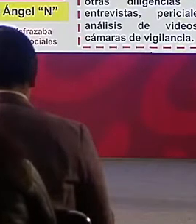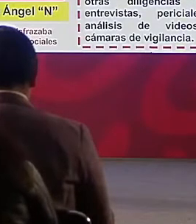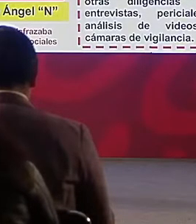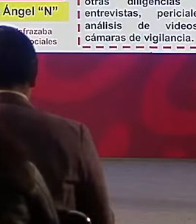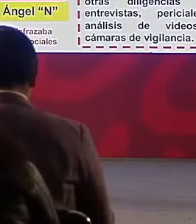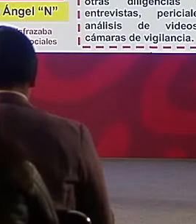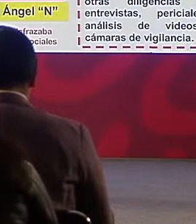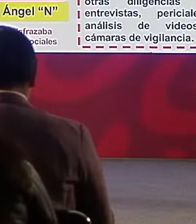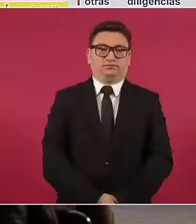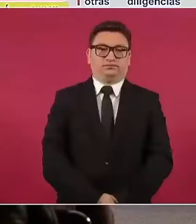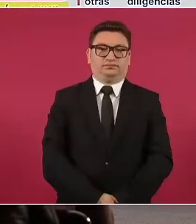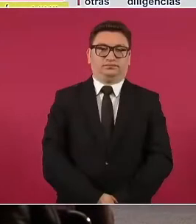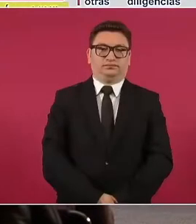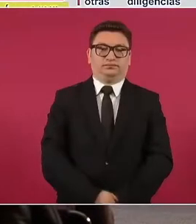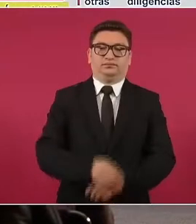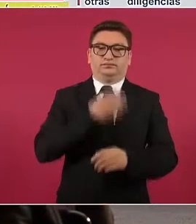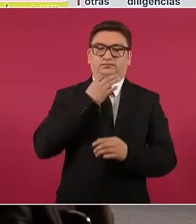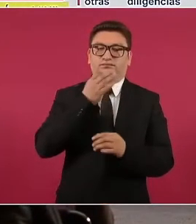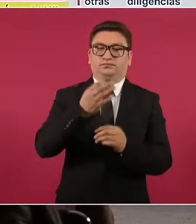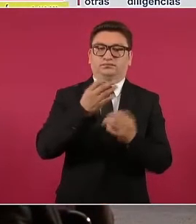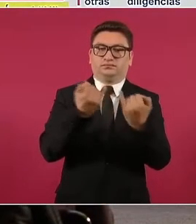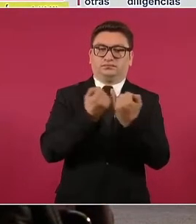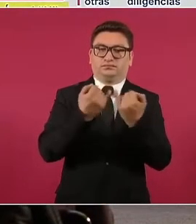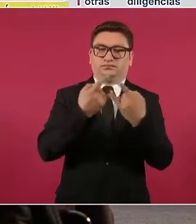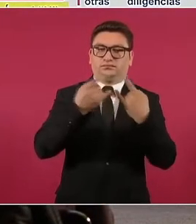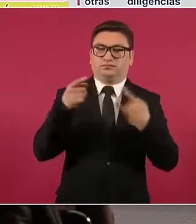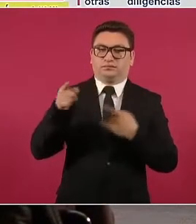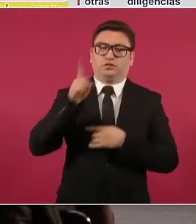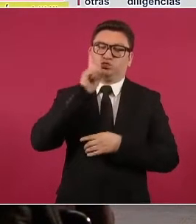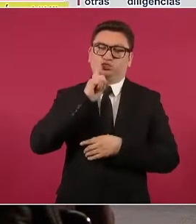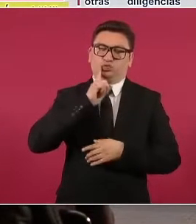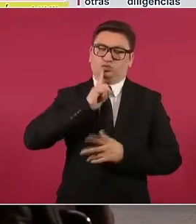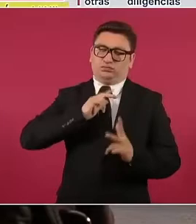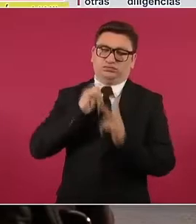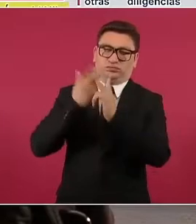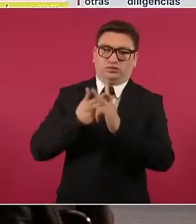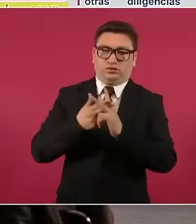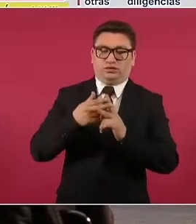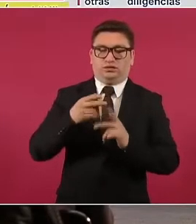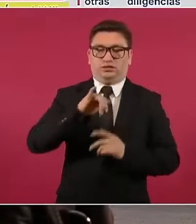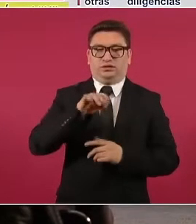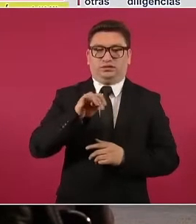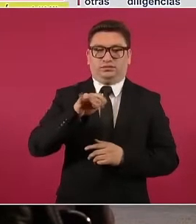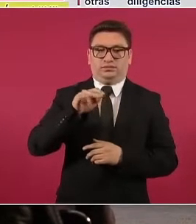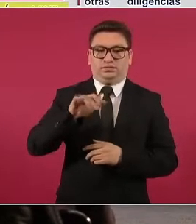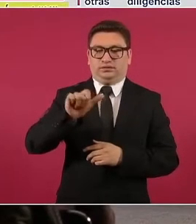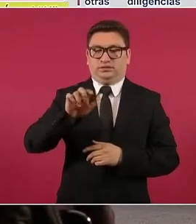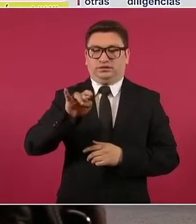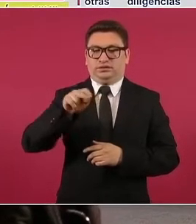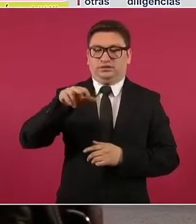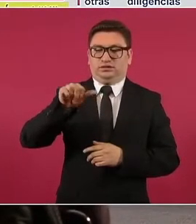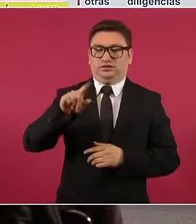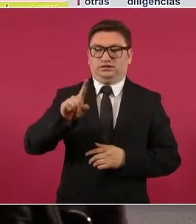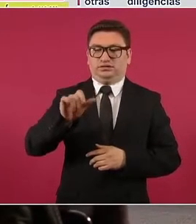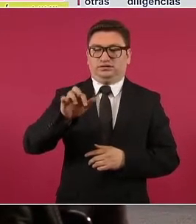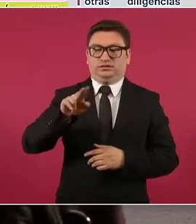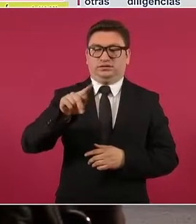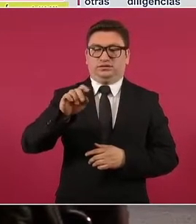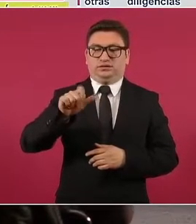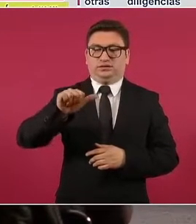Informar con relación al caso del feminicidio de Jazmín Adriana Zárate Aquino,